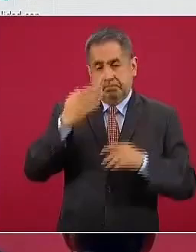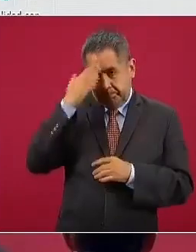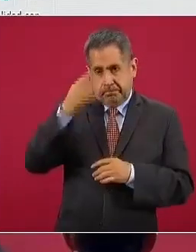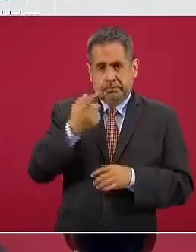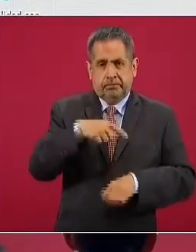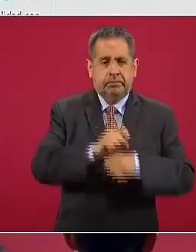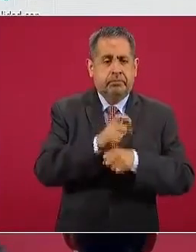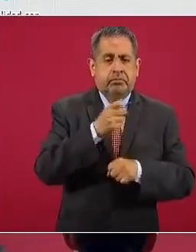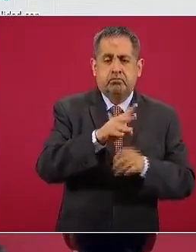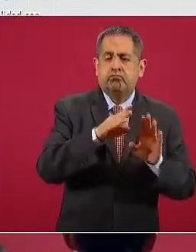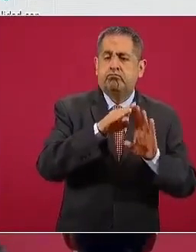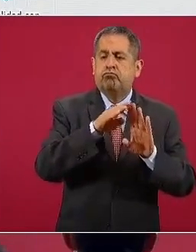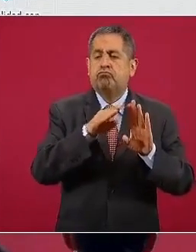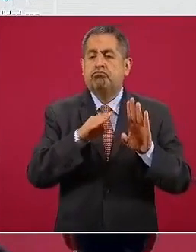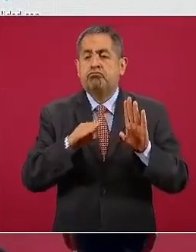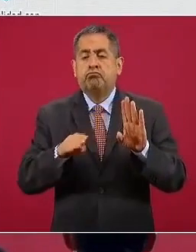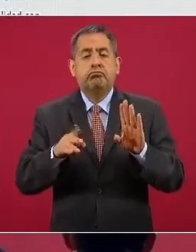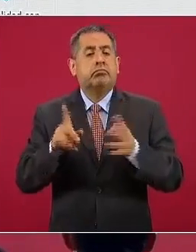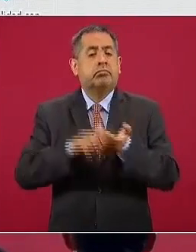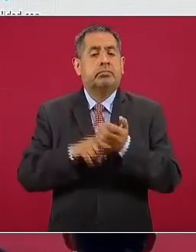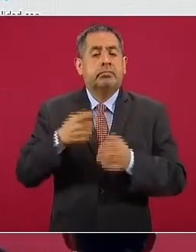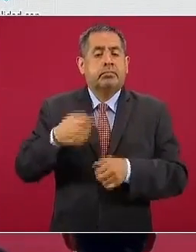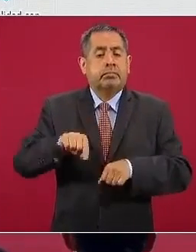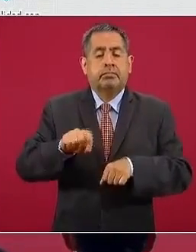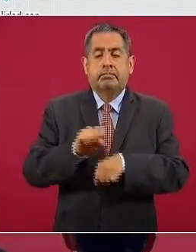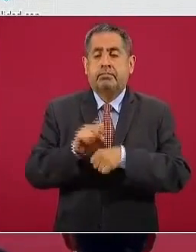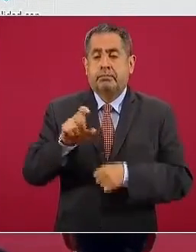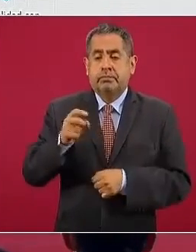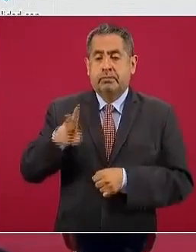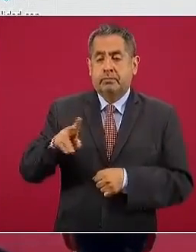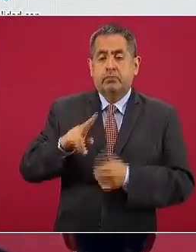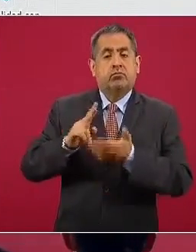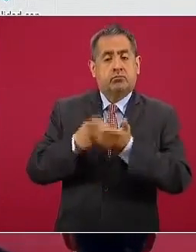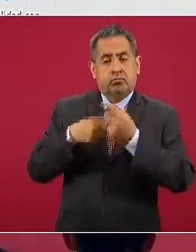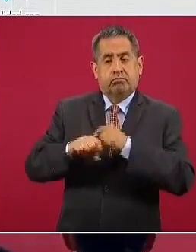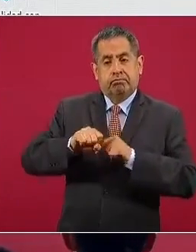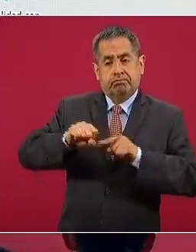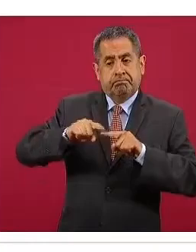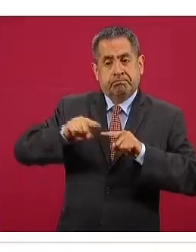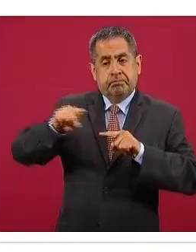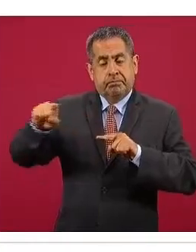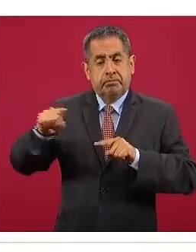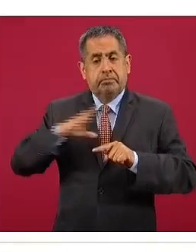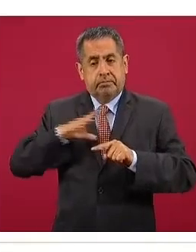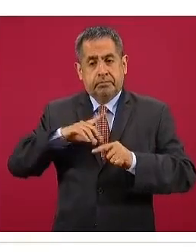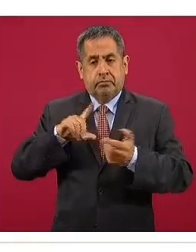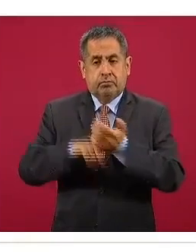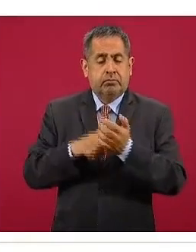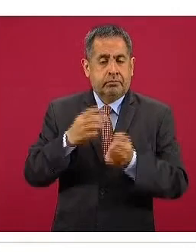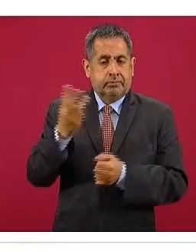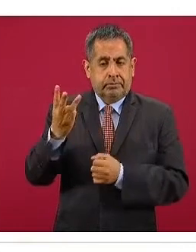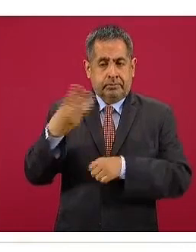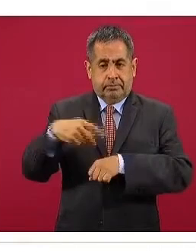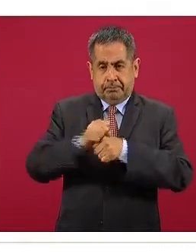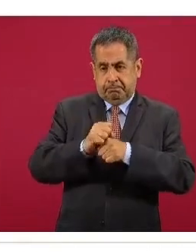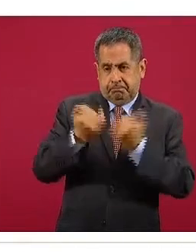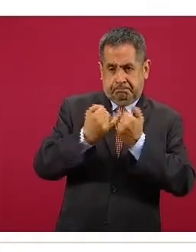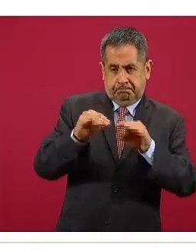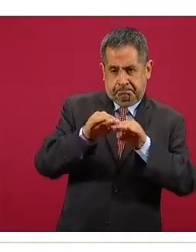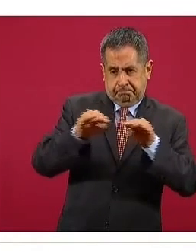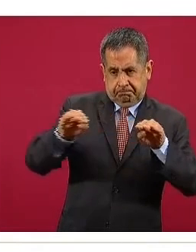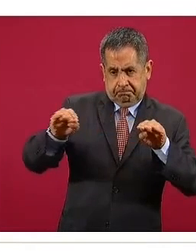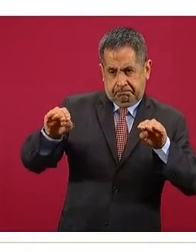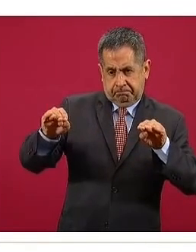después tuvo reducción y en la semana 39 cambió la trayectoria, sin embargo, llevan ya tres semanas en donde se ha estabilizado la transmisión